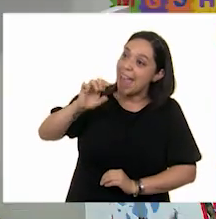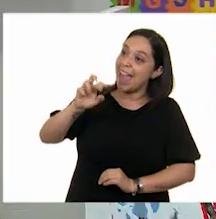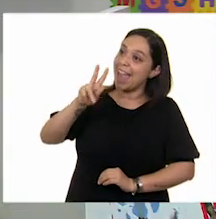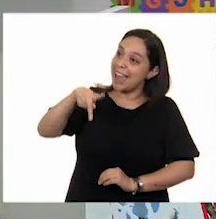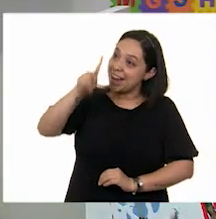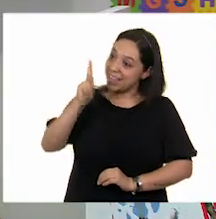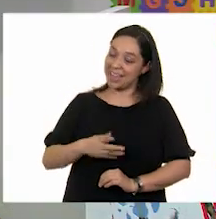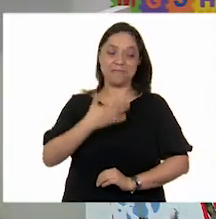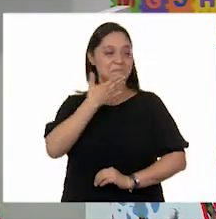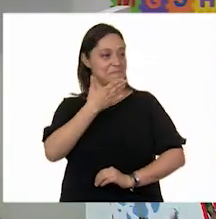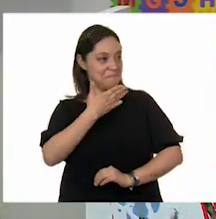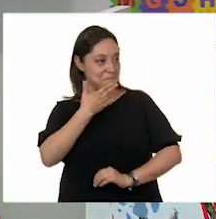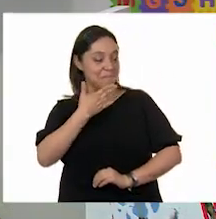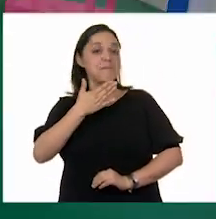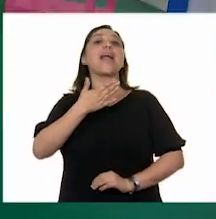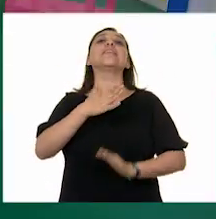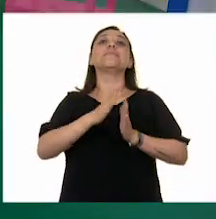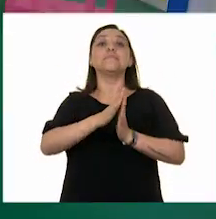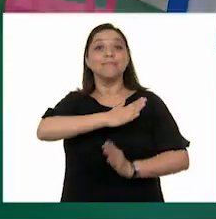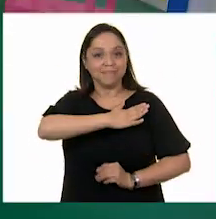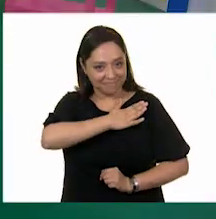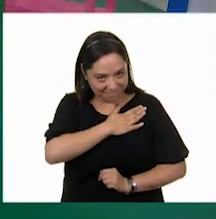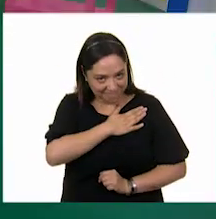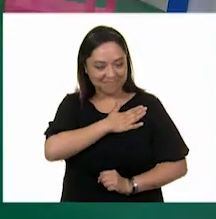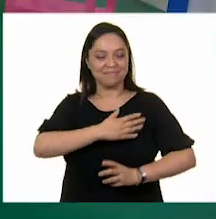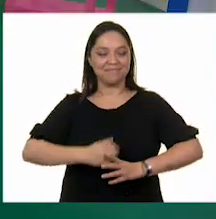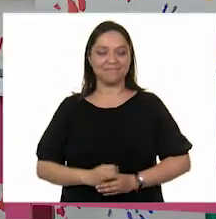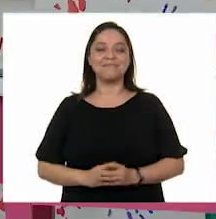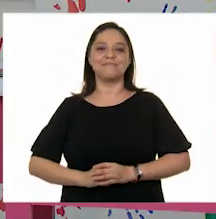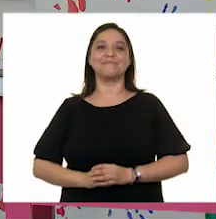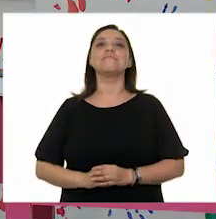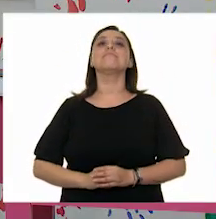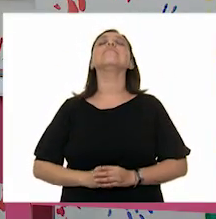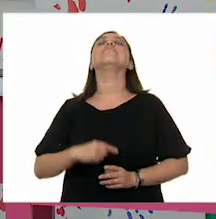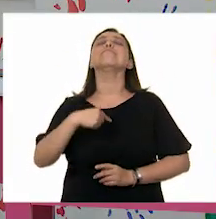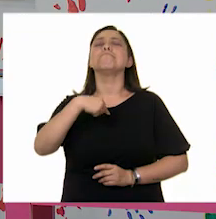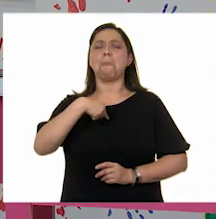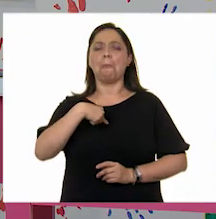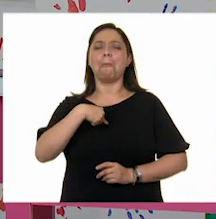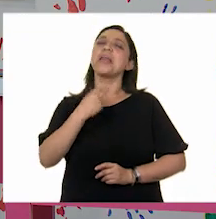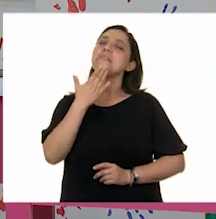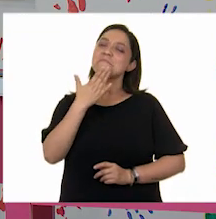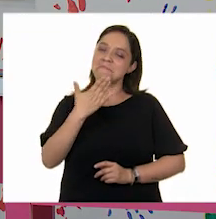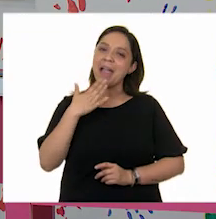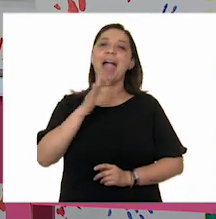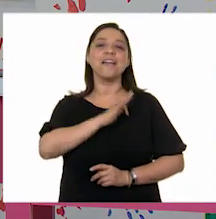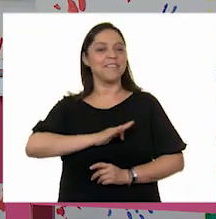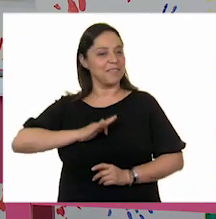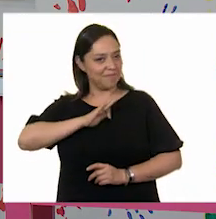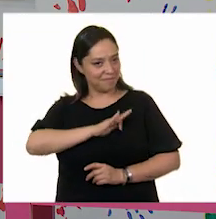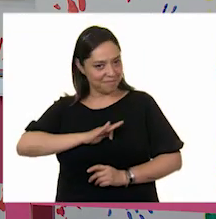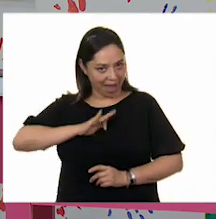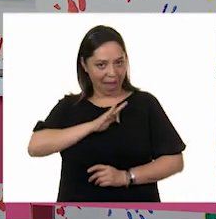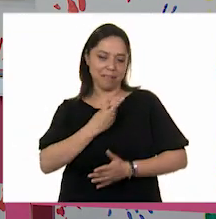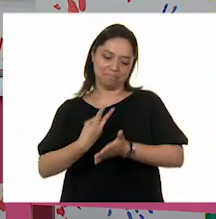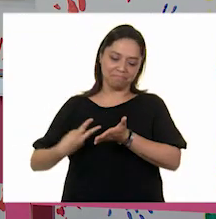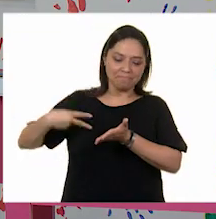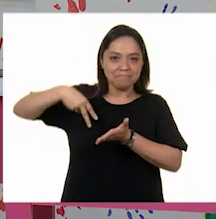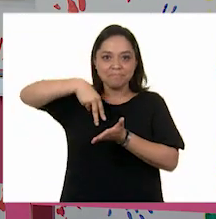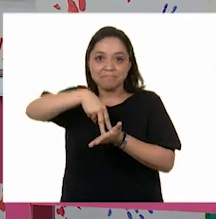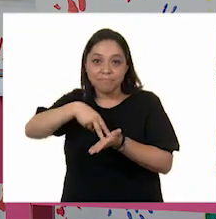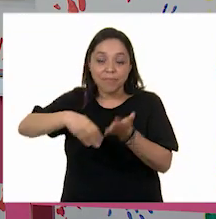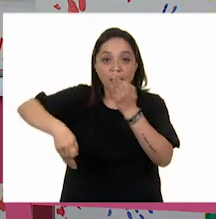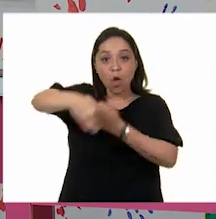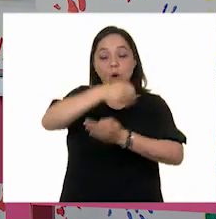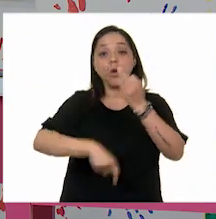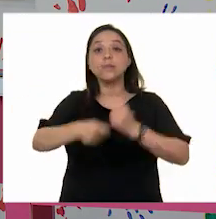¡Suscríbete al canal! Y yo también estoy muy bien, muy feliz de estar aquí y poder dialogar con todas